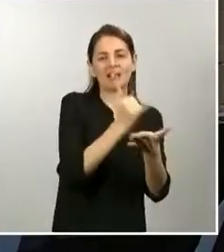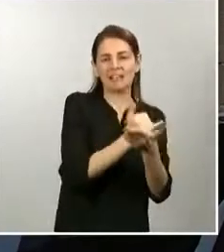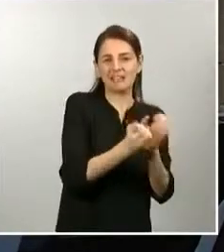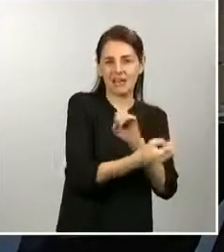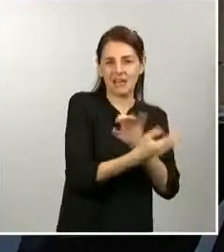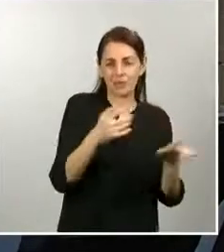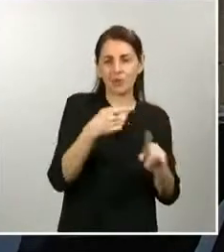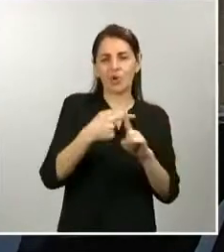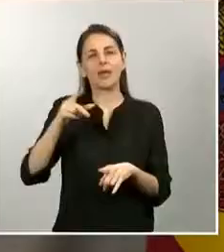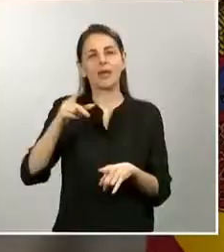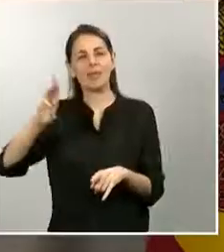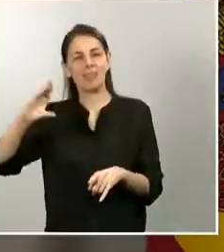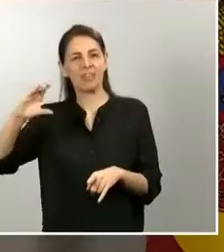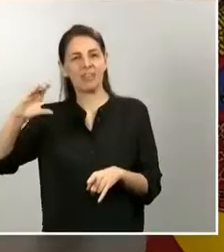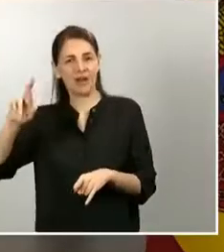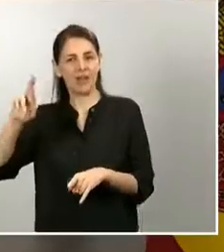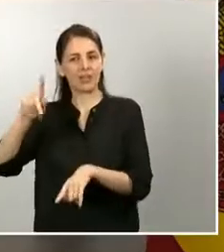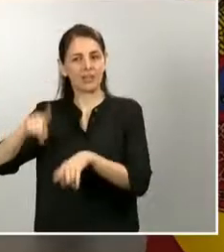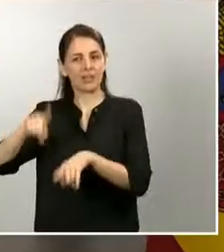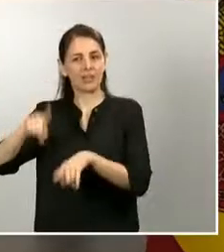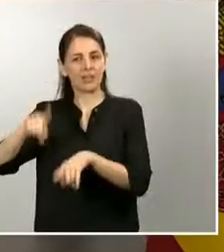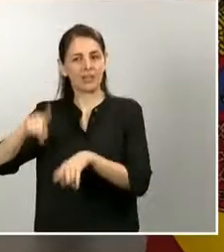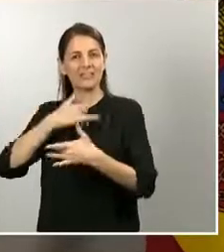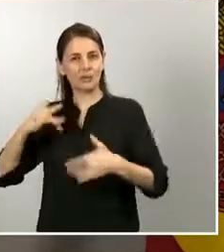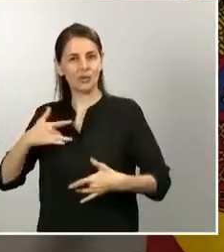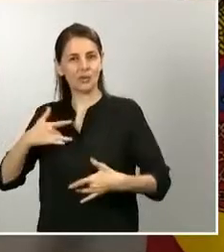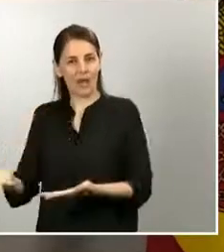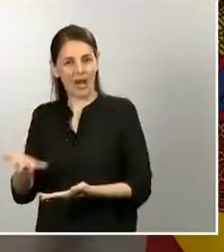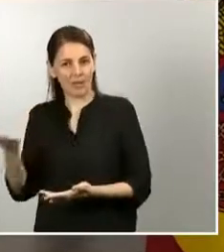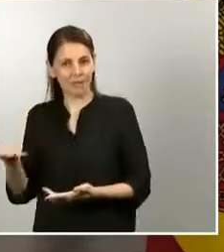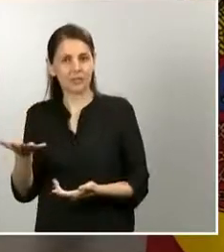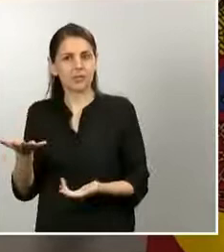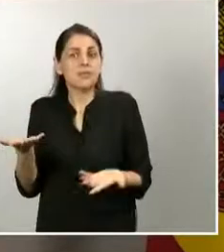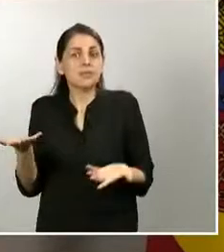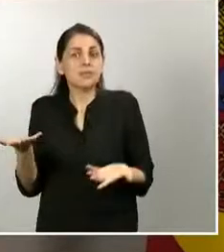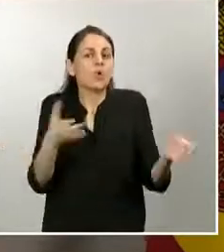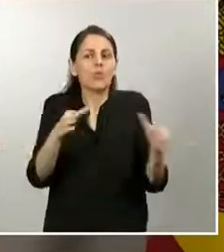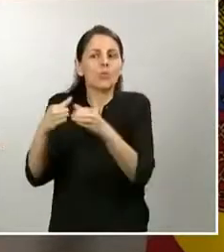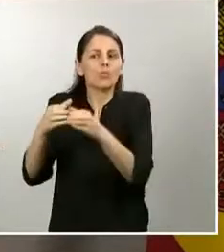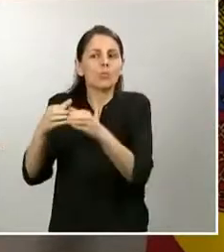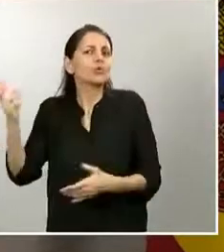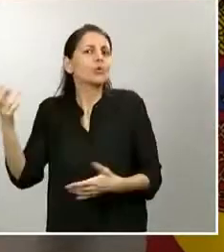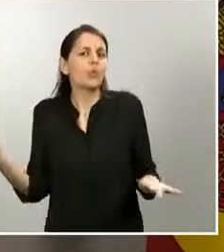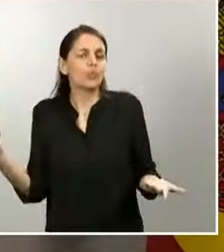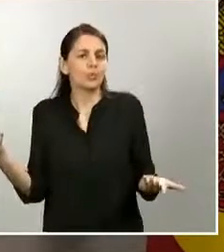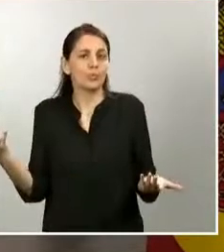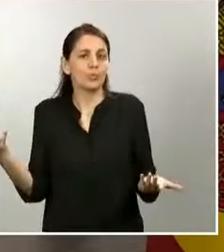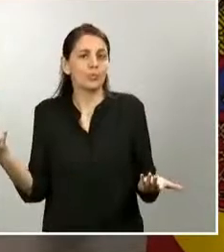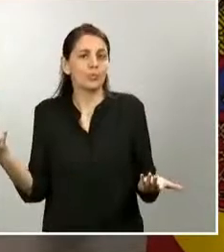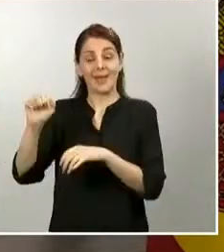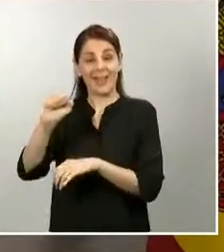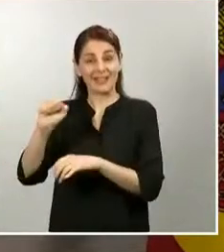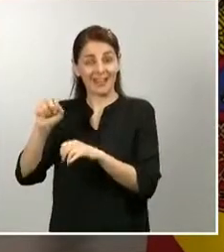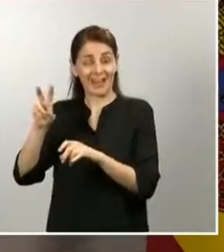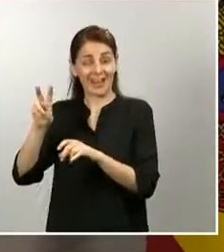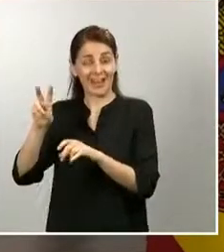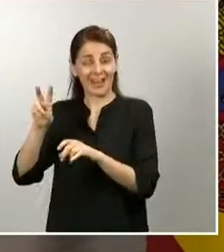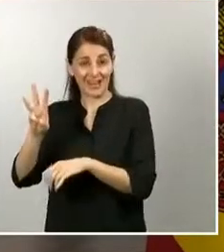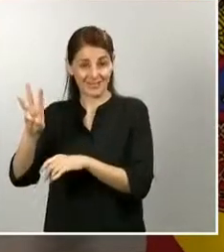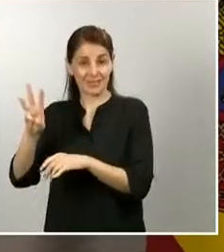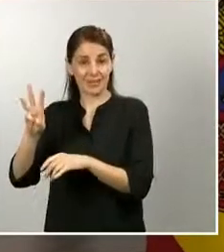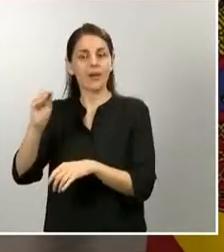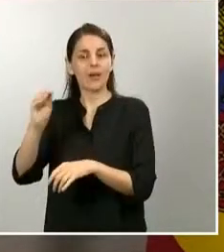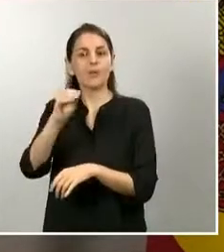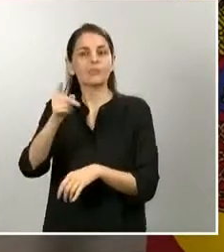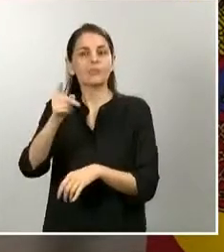¿Es así? ¿A qué grupos? Pongo otro ejemplo, Antena 3 Noticias. ¿Cuántos y cómo se van a repartir? ¿A quiénes se les van a hacer los rápidos y